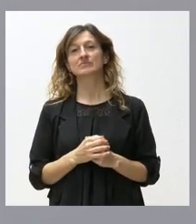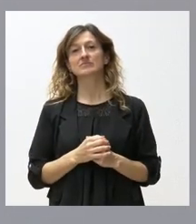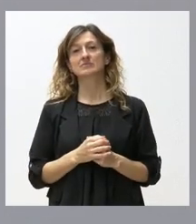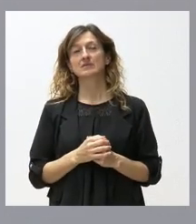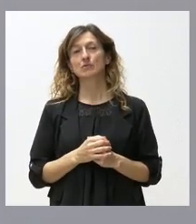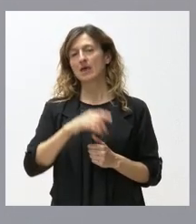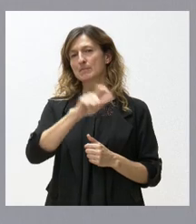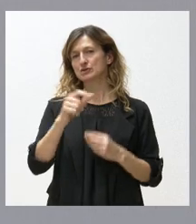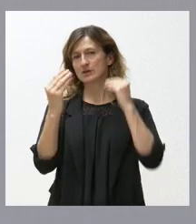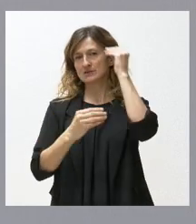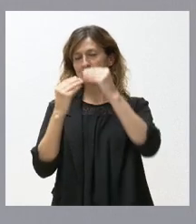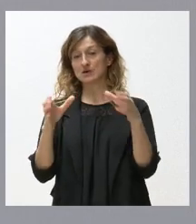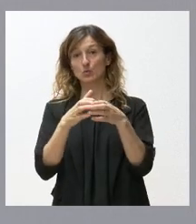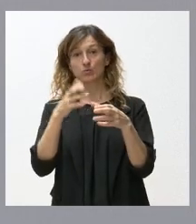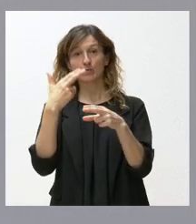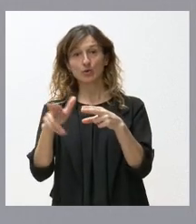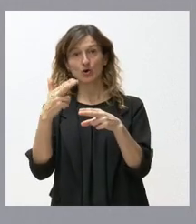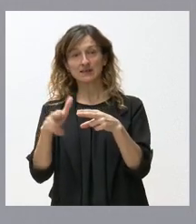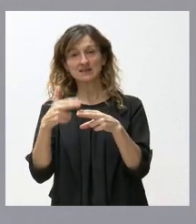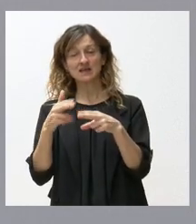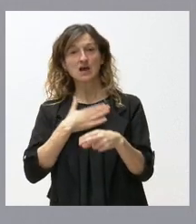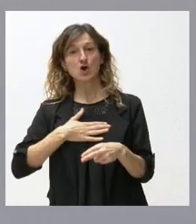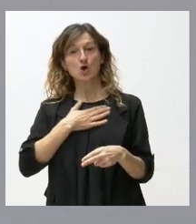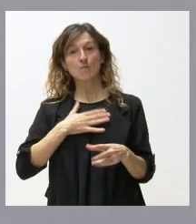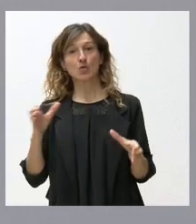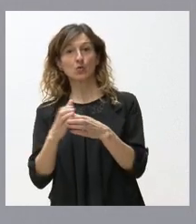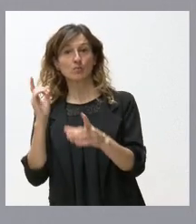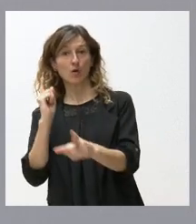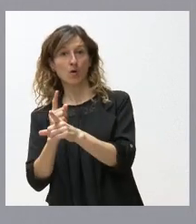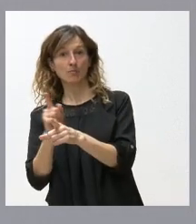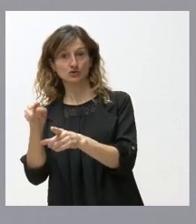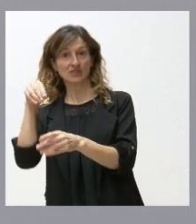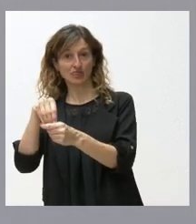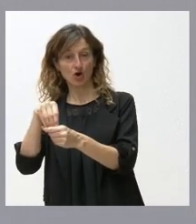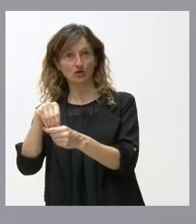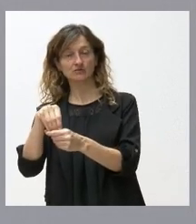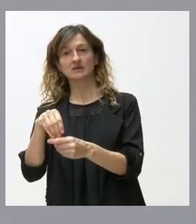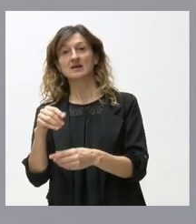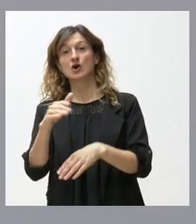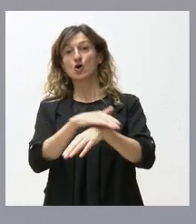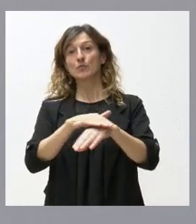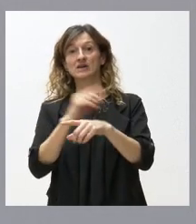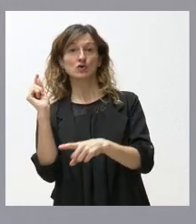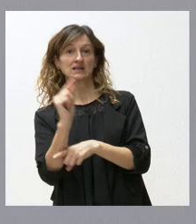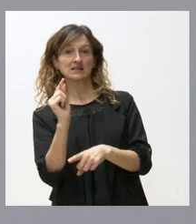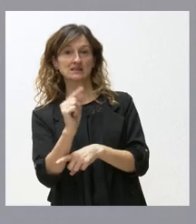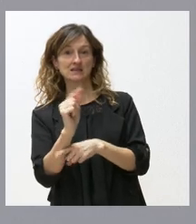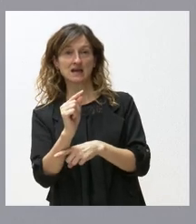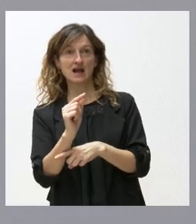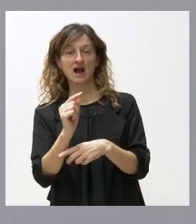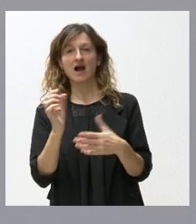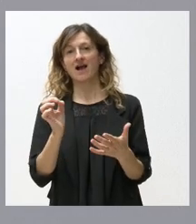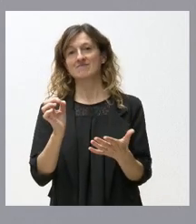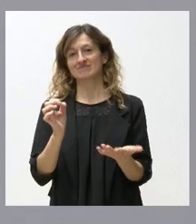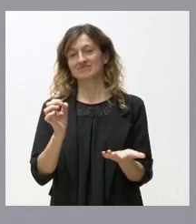que ese partido político está más cómodo en la oposición criticando al que gobierna que intentando obtener